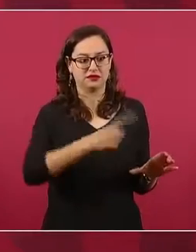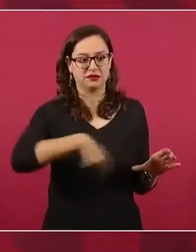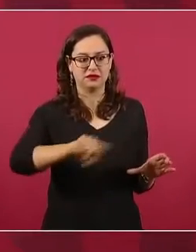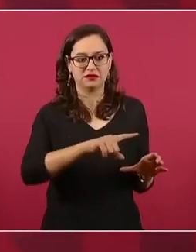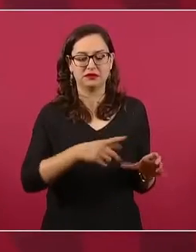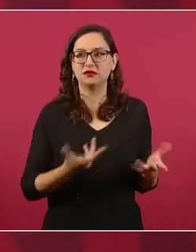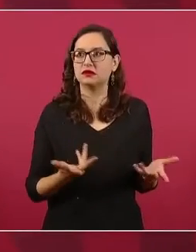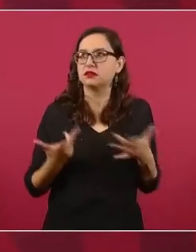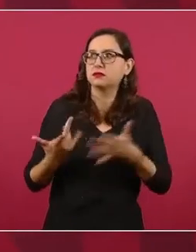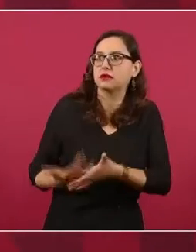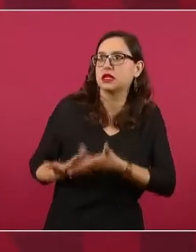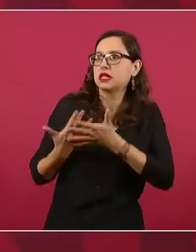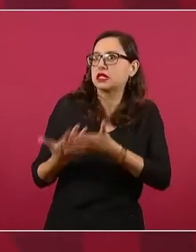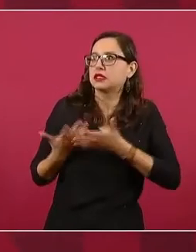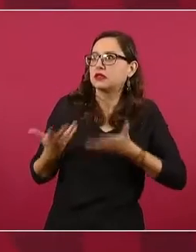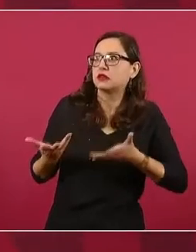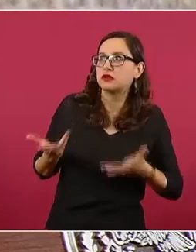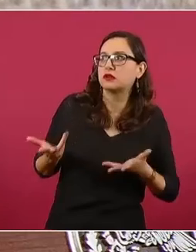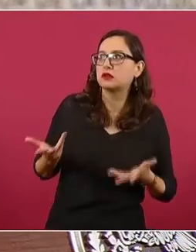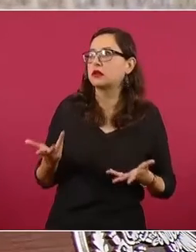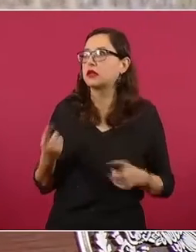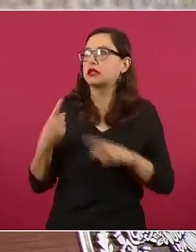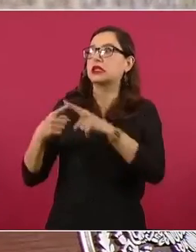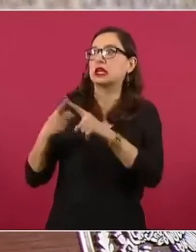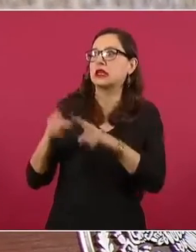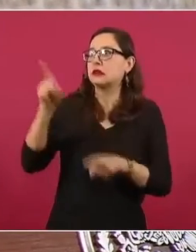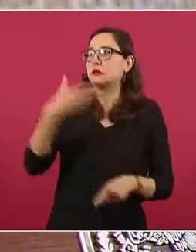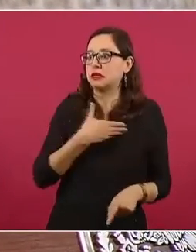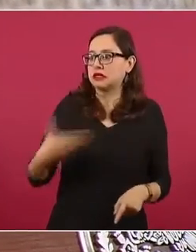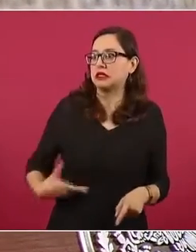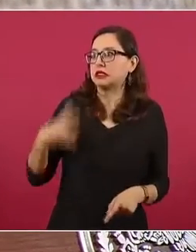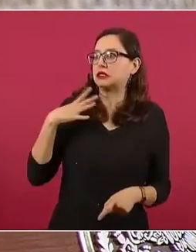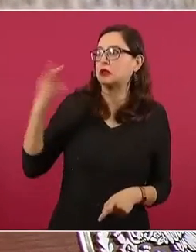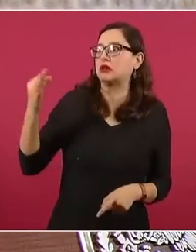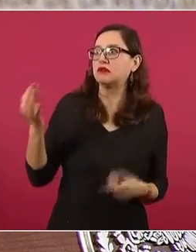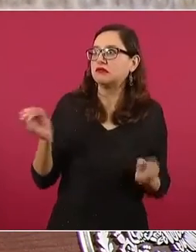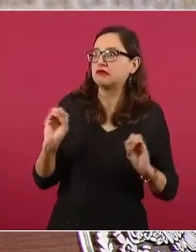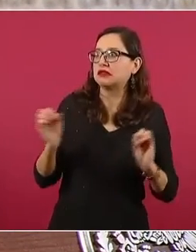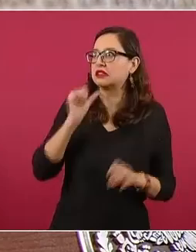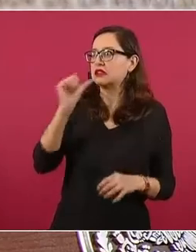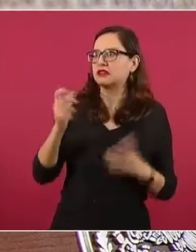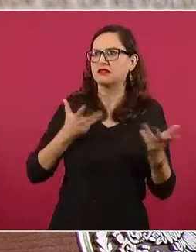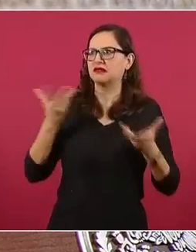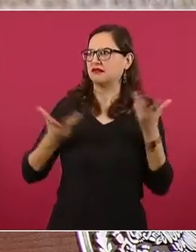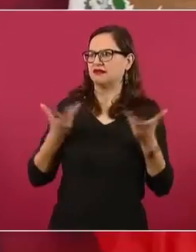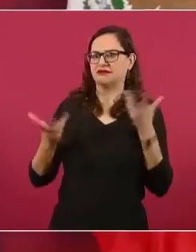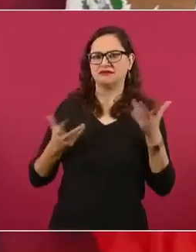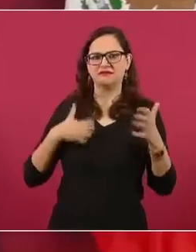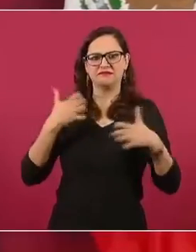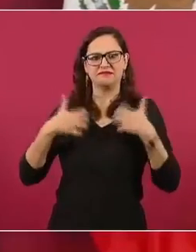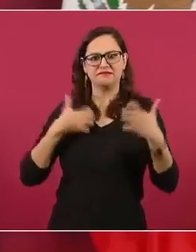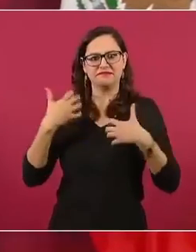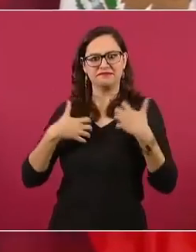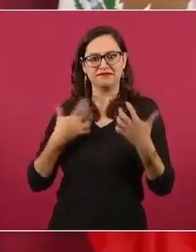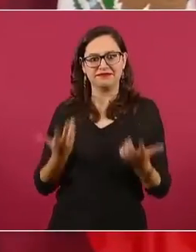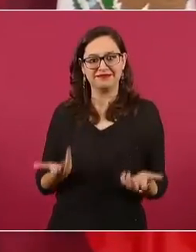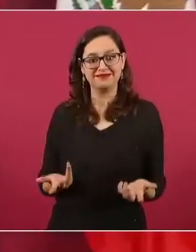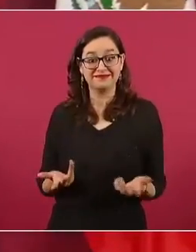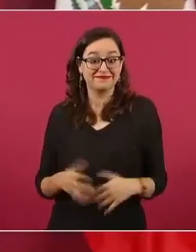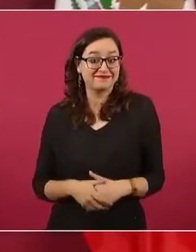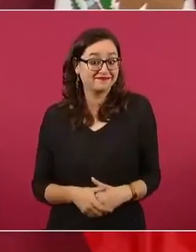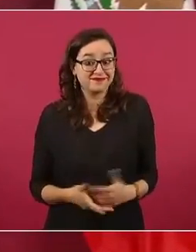quieren aceptar de que el pueblo manda, que es el soberano,